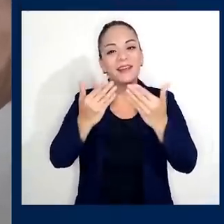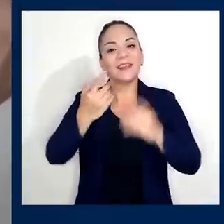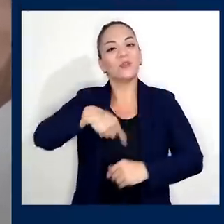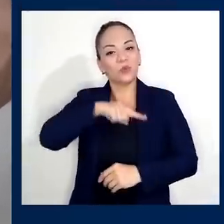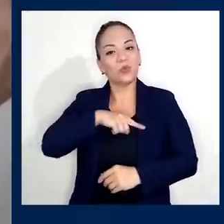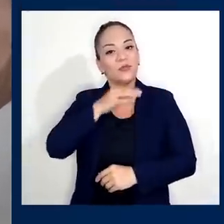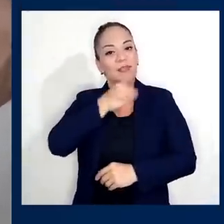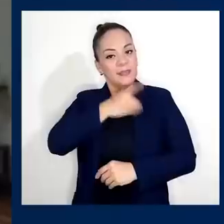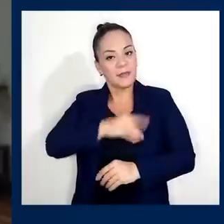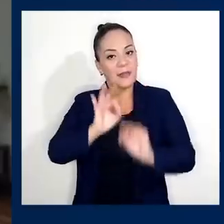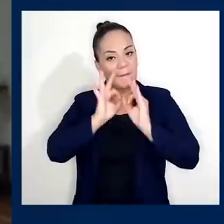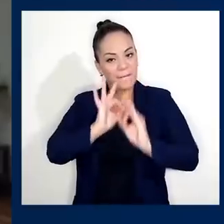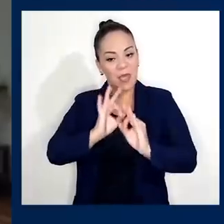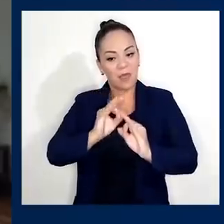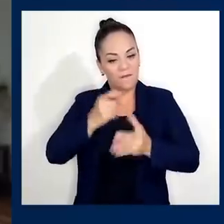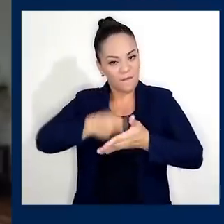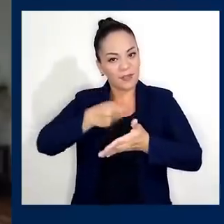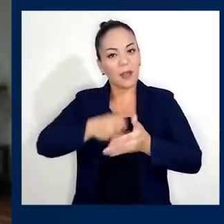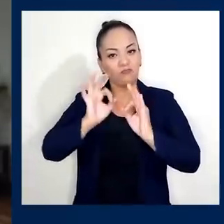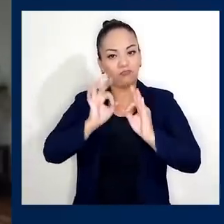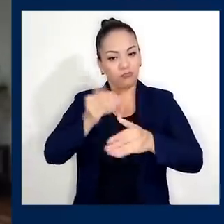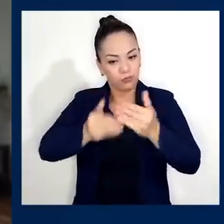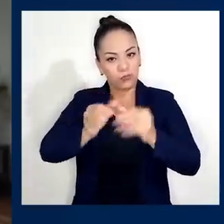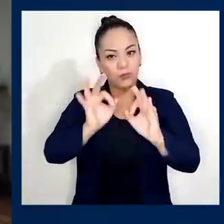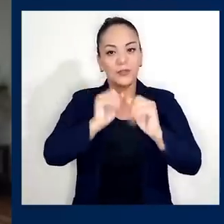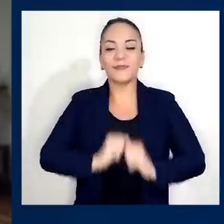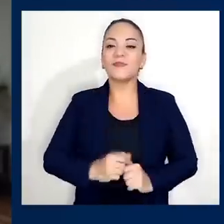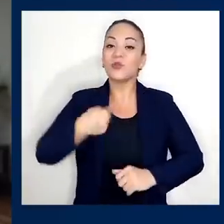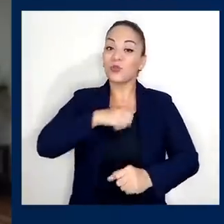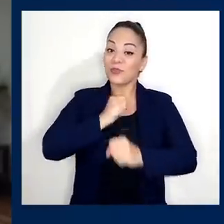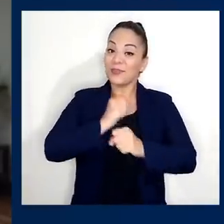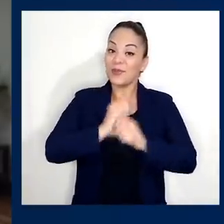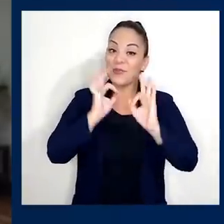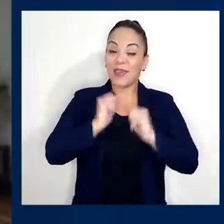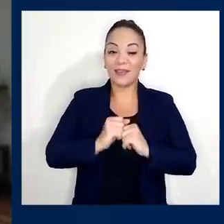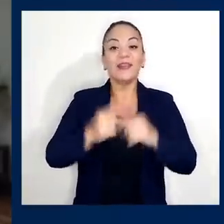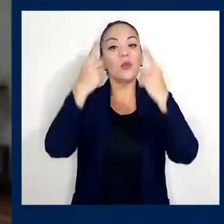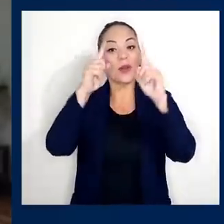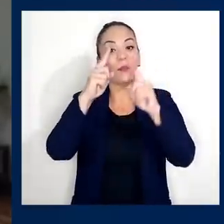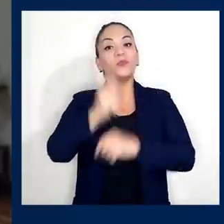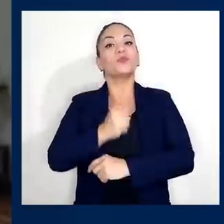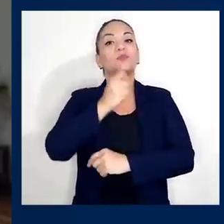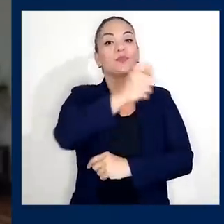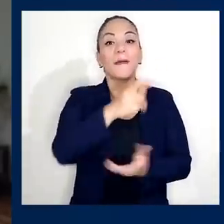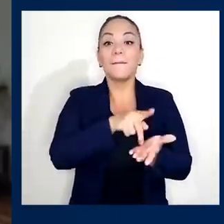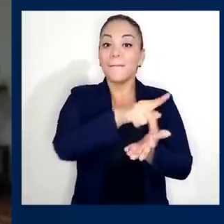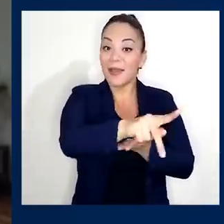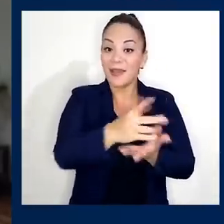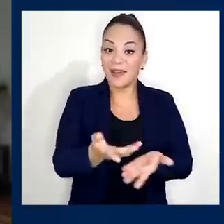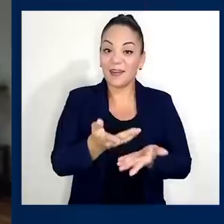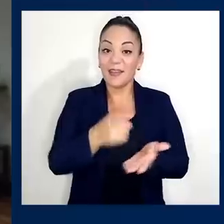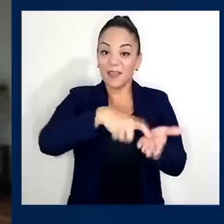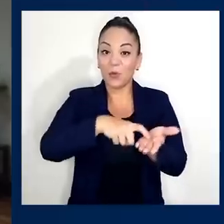disciplina fiscal. Lo estamos haciendo también que hasta le estamos abonando a la tarjeta para que no nos abogen los